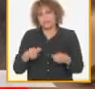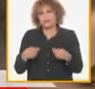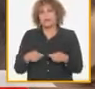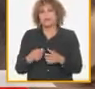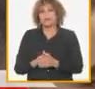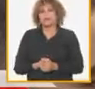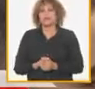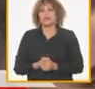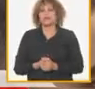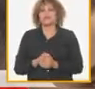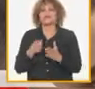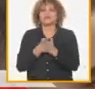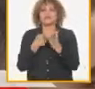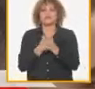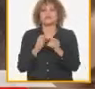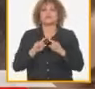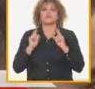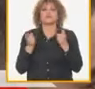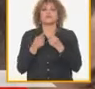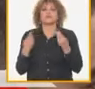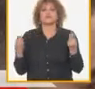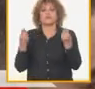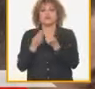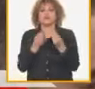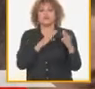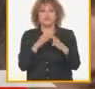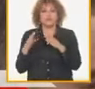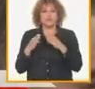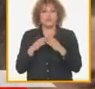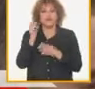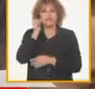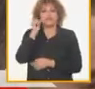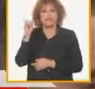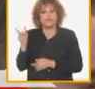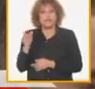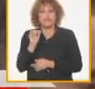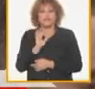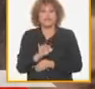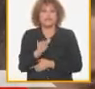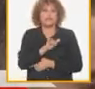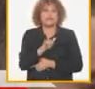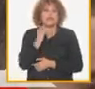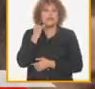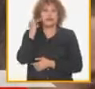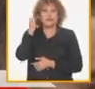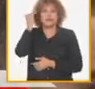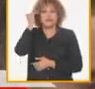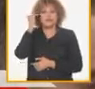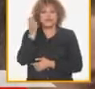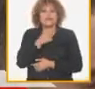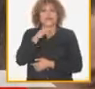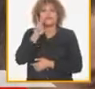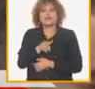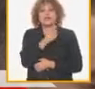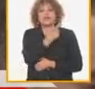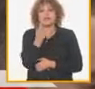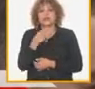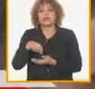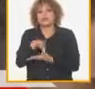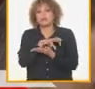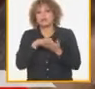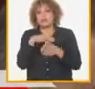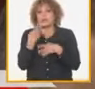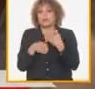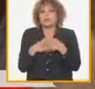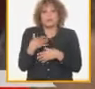manera en que enfrentemos entre todos con unidad con inteligencia con la capacidad de evaluar en cada lugar cuáles son los